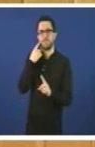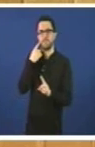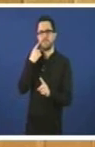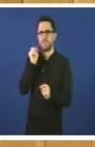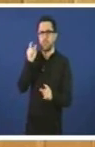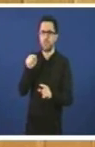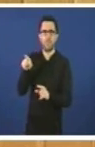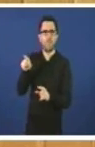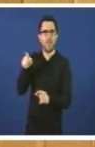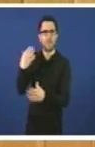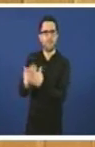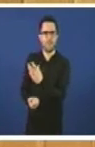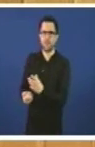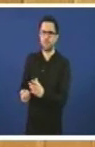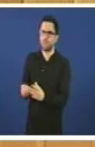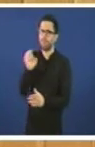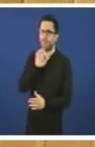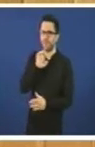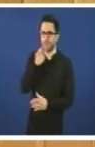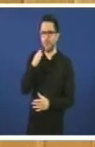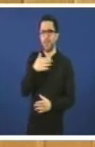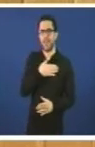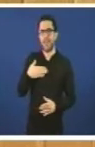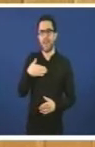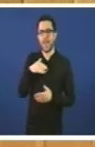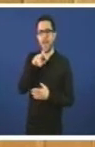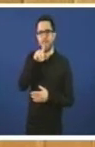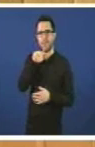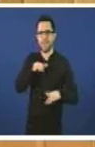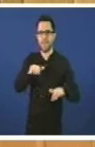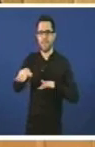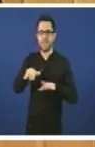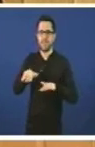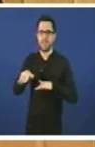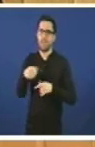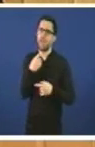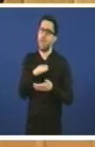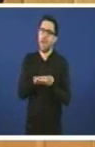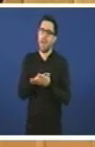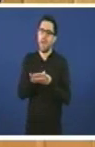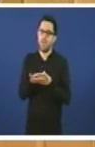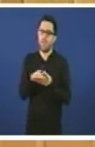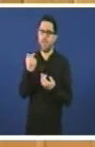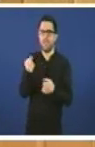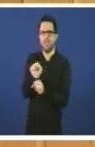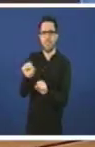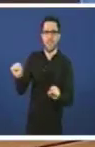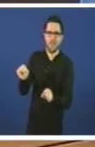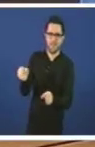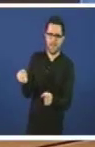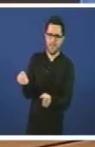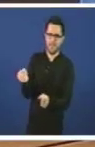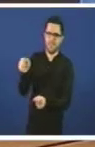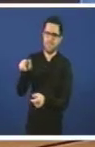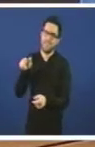curioso, non? Porque quería falar, supoño, de dinamizar a lingua galega e falou de dinamitar a lingua galega o cal retrata exactamente a